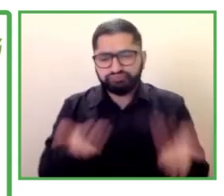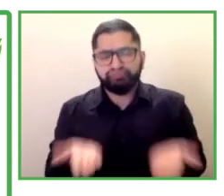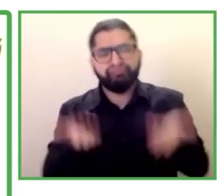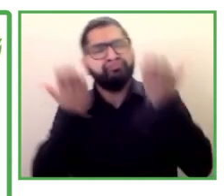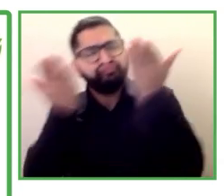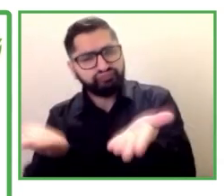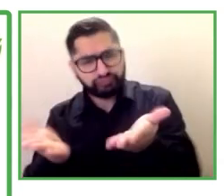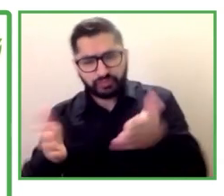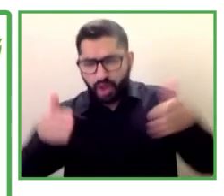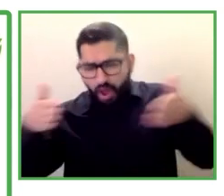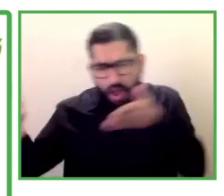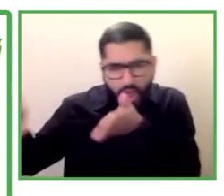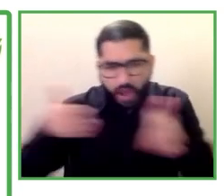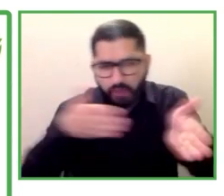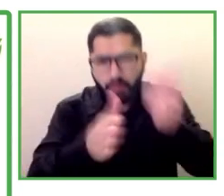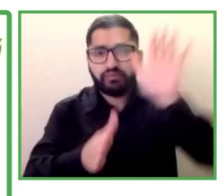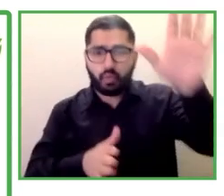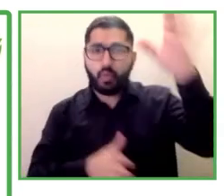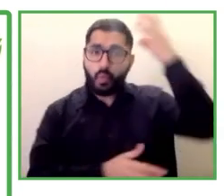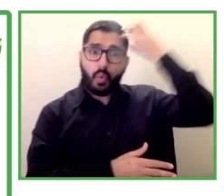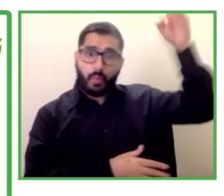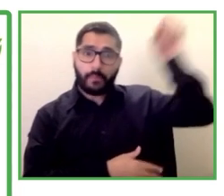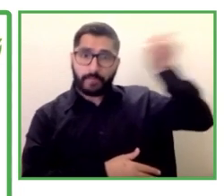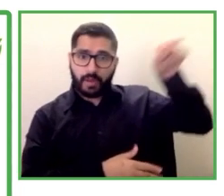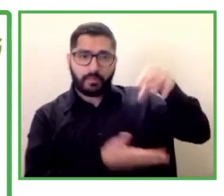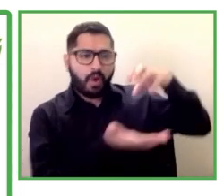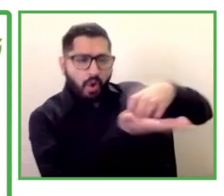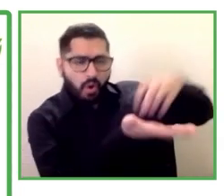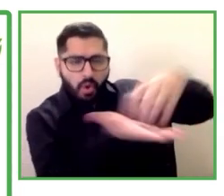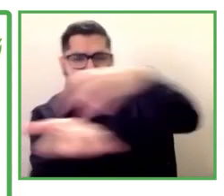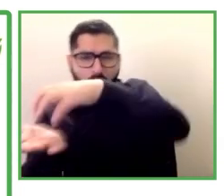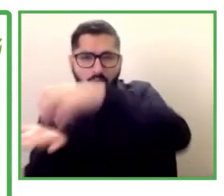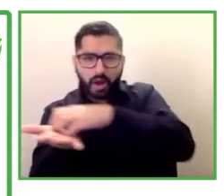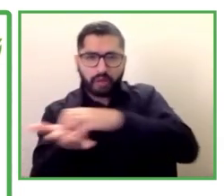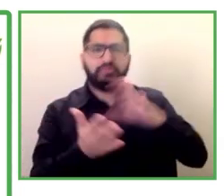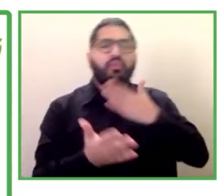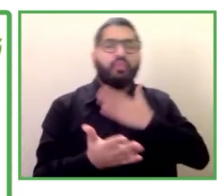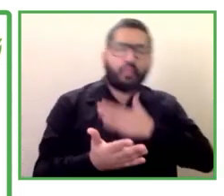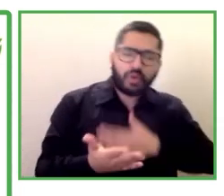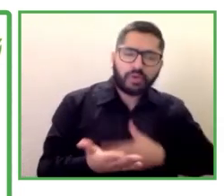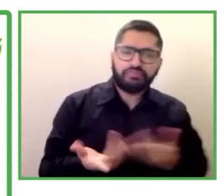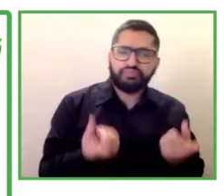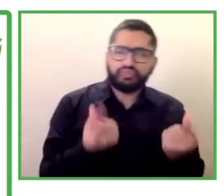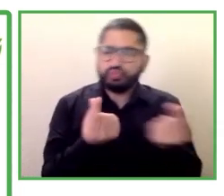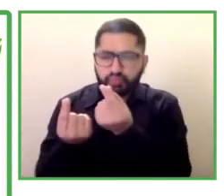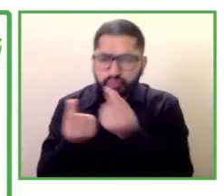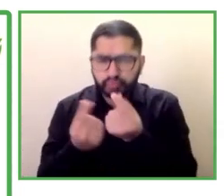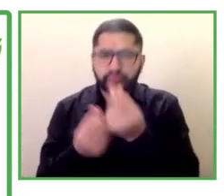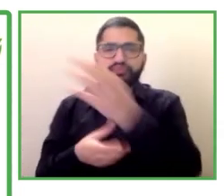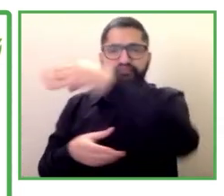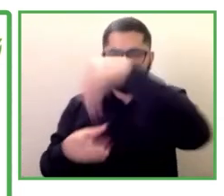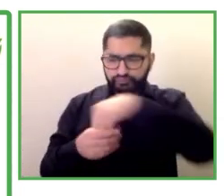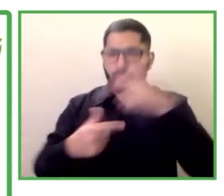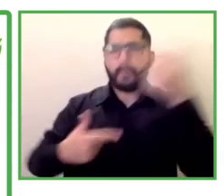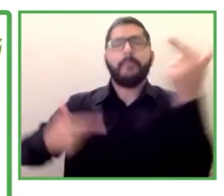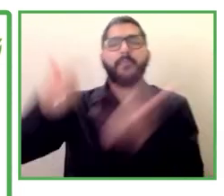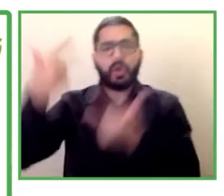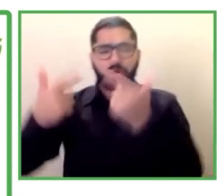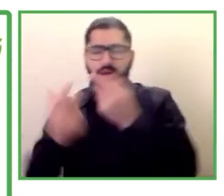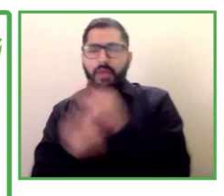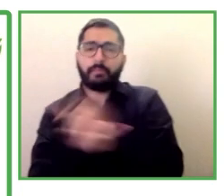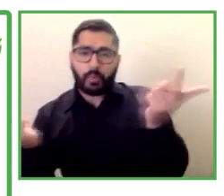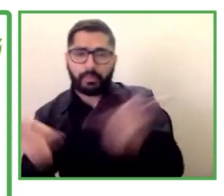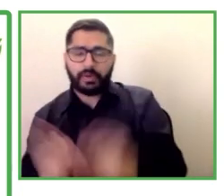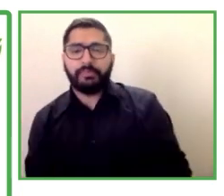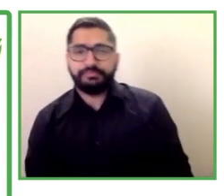información alrededor de estas políticas dentro de las mismas predicciones de adaptar las opciones